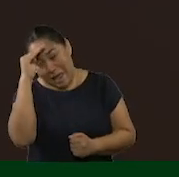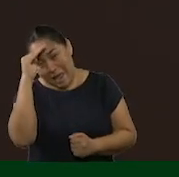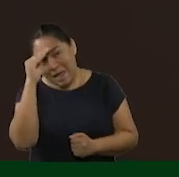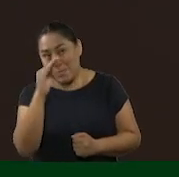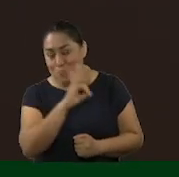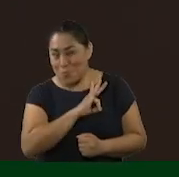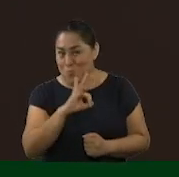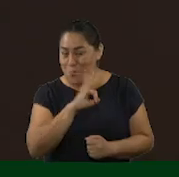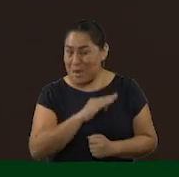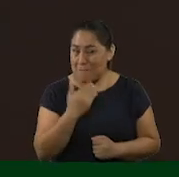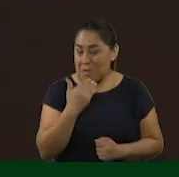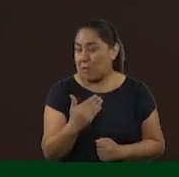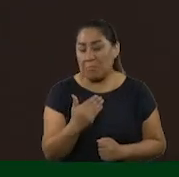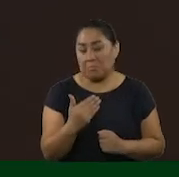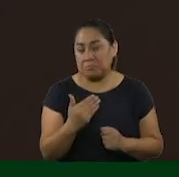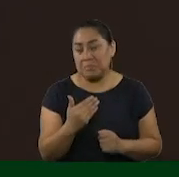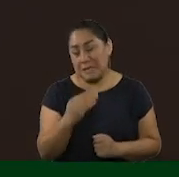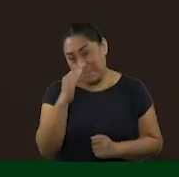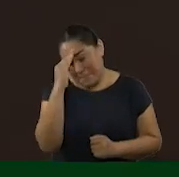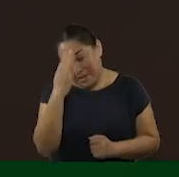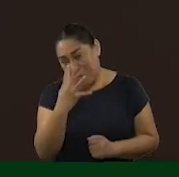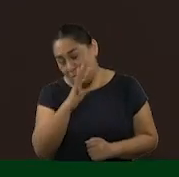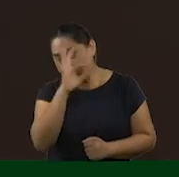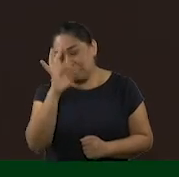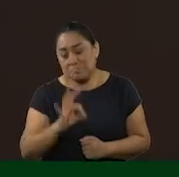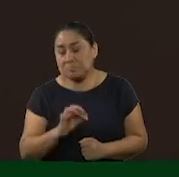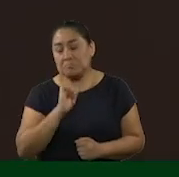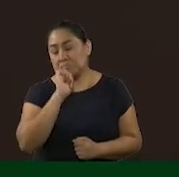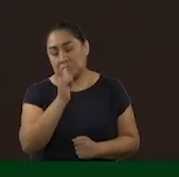final del sexenio, asomándose al cuatro por ciento.